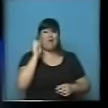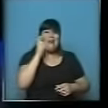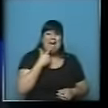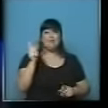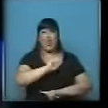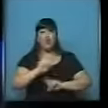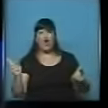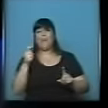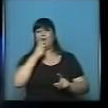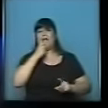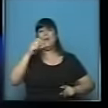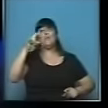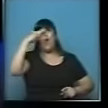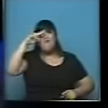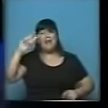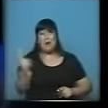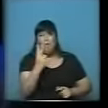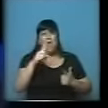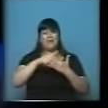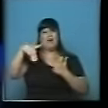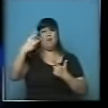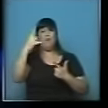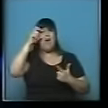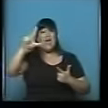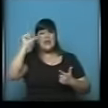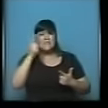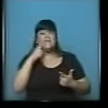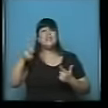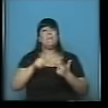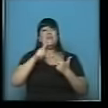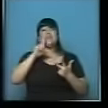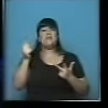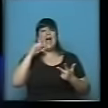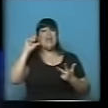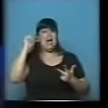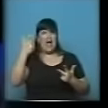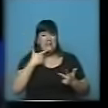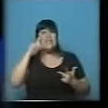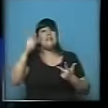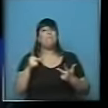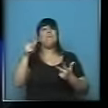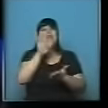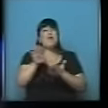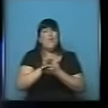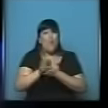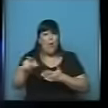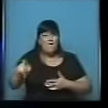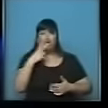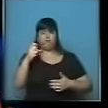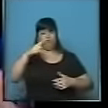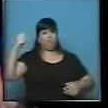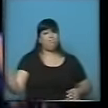convencionales como Vaca Muerta, los Molles y el Taigás, sino también las renovables, que son una enorme